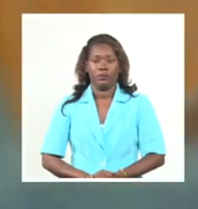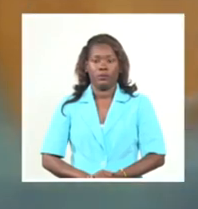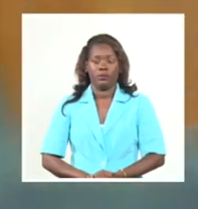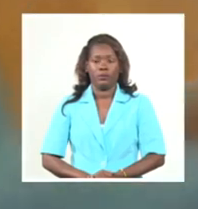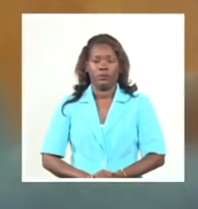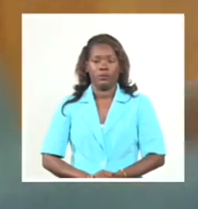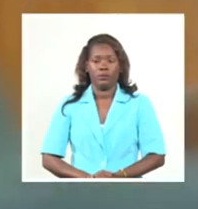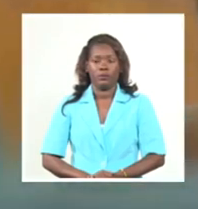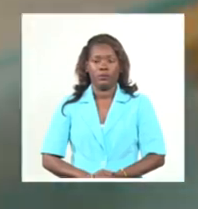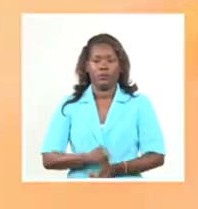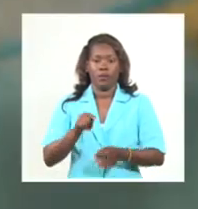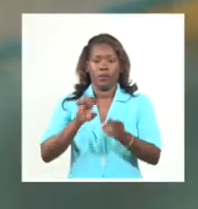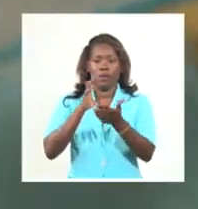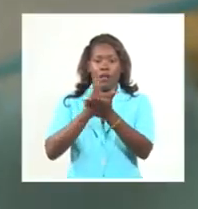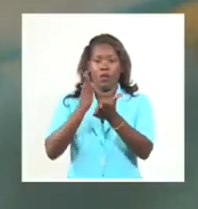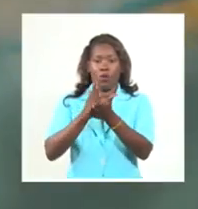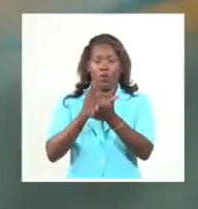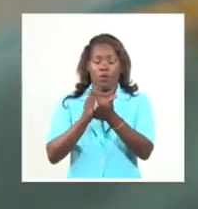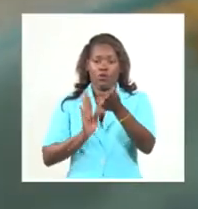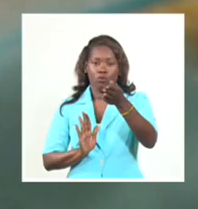Vivimos que saltaron los sentidos.